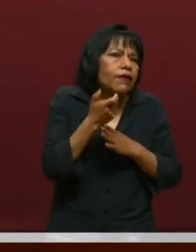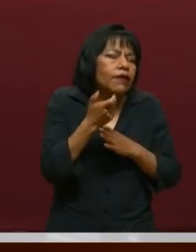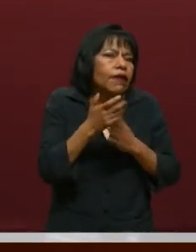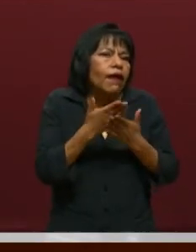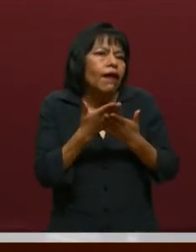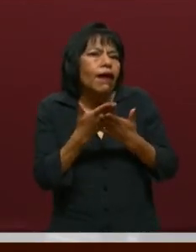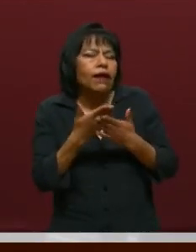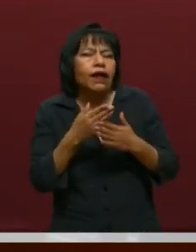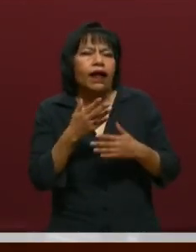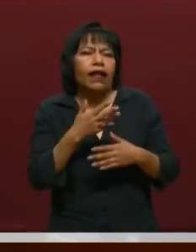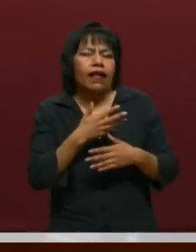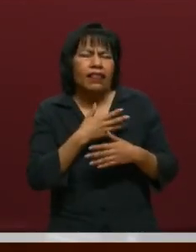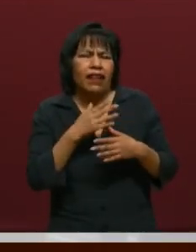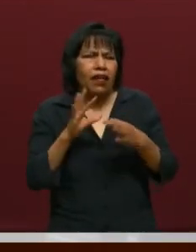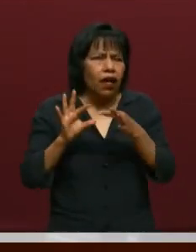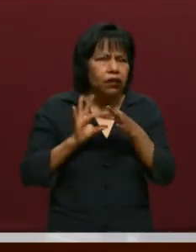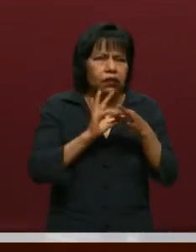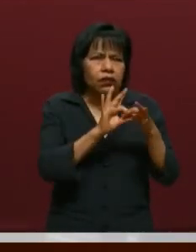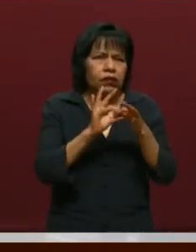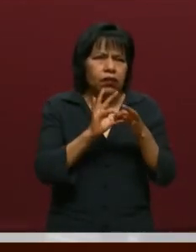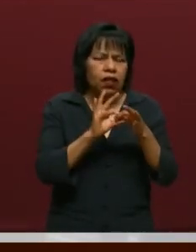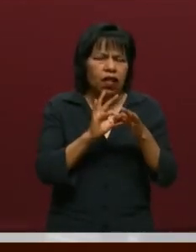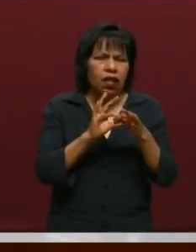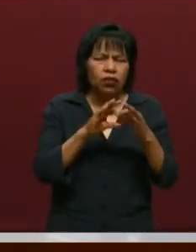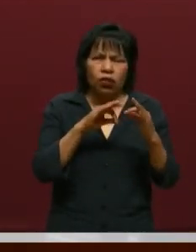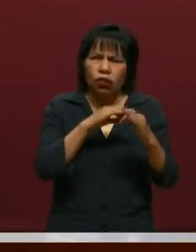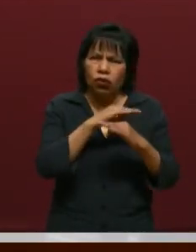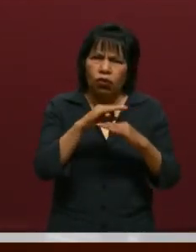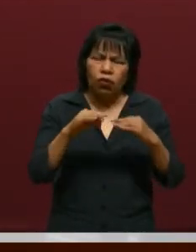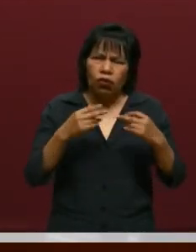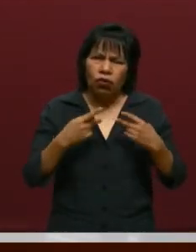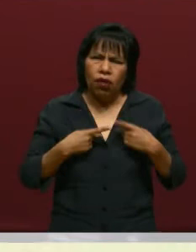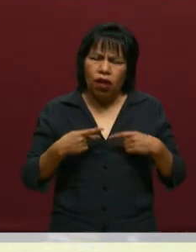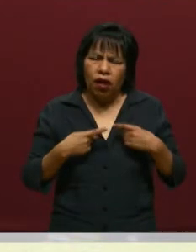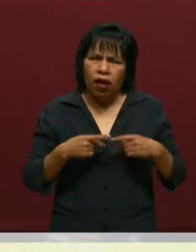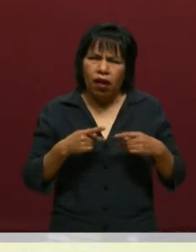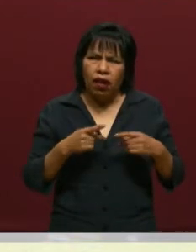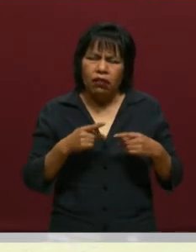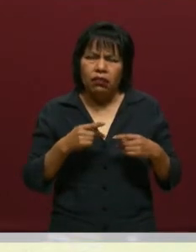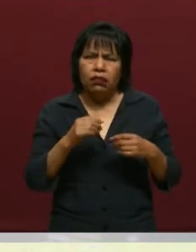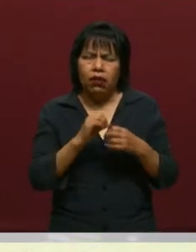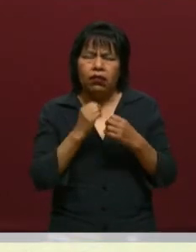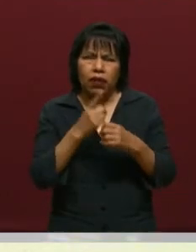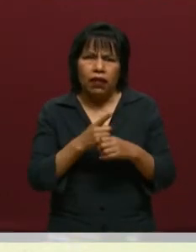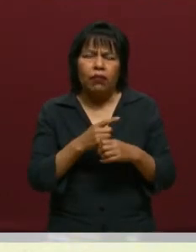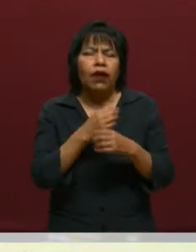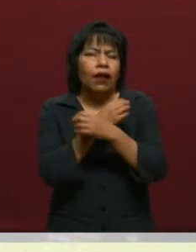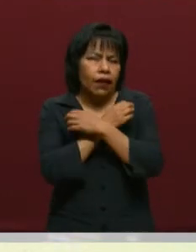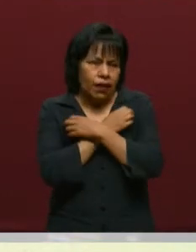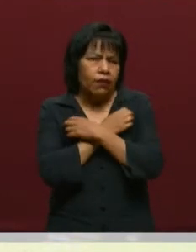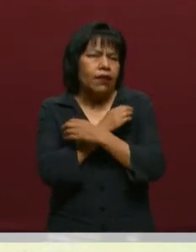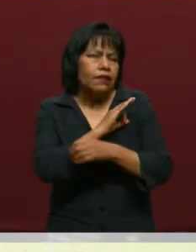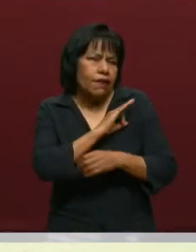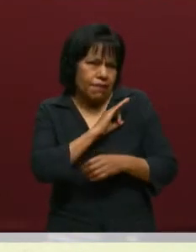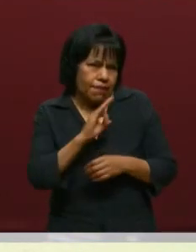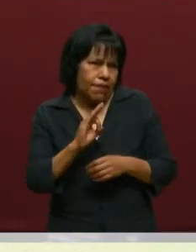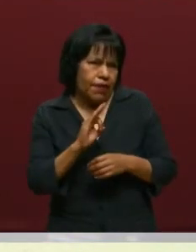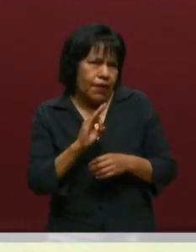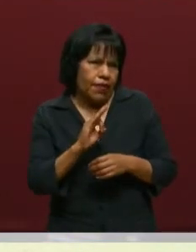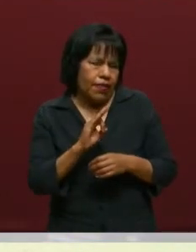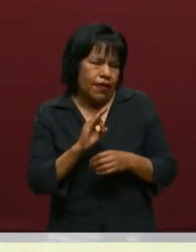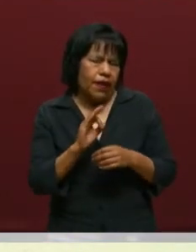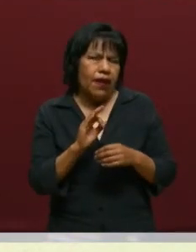tenga un vínculo cercano con la sociedad, porque a través de la educación podemos hacer muchas cosas. Es la llave para la